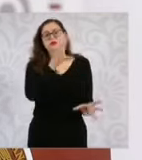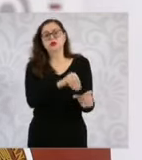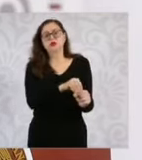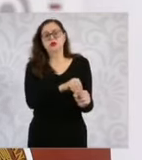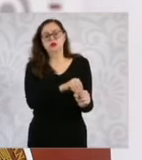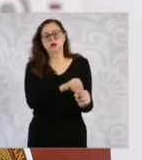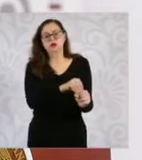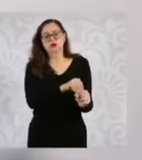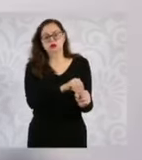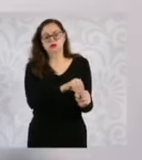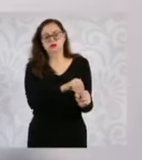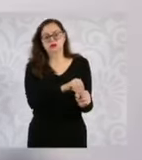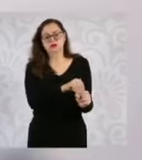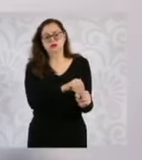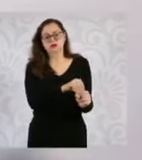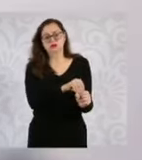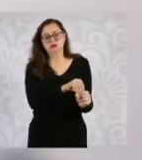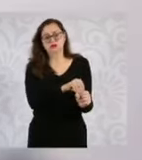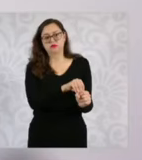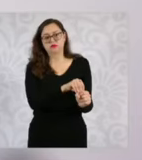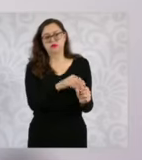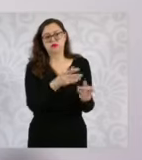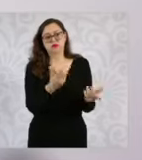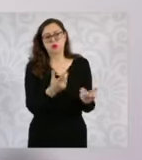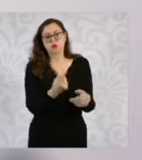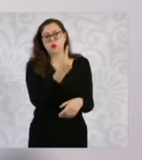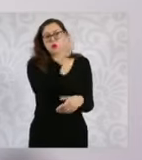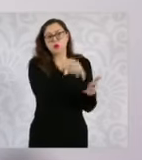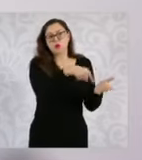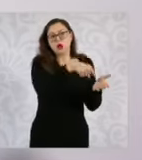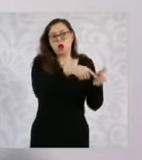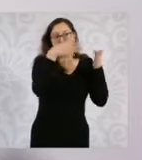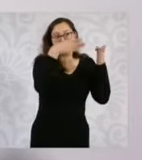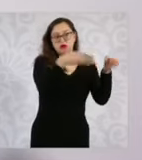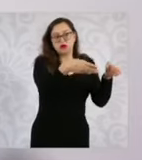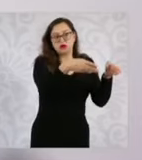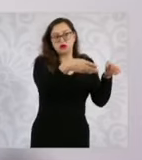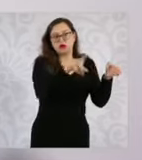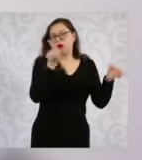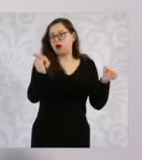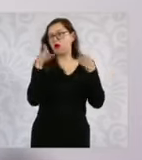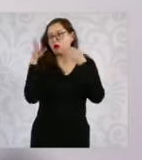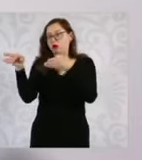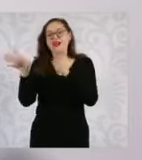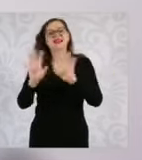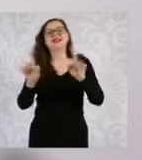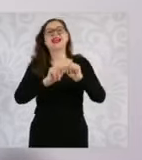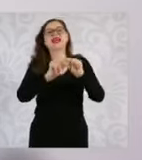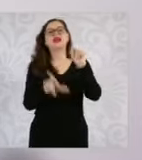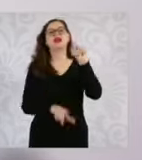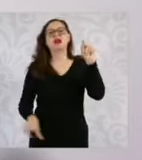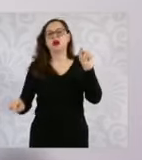solamente de manera, en un lugar donde ocurra, pues entonces se vaya y en otro lugar se va, sino que hay estrategia.